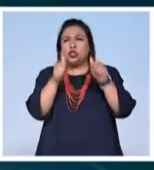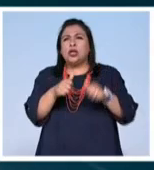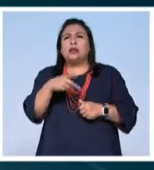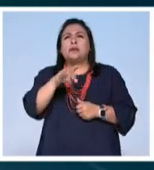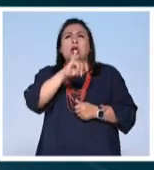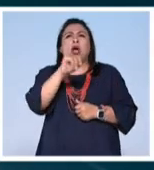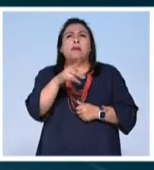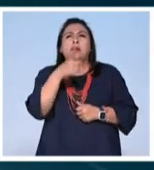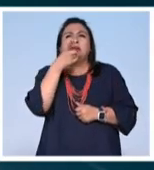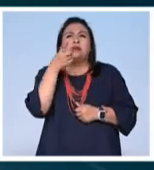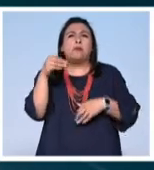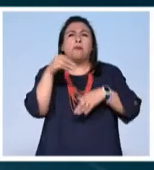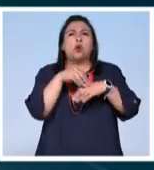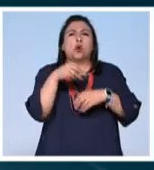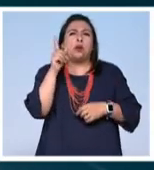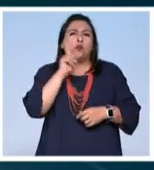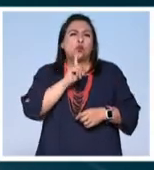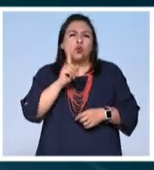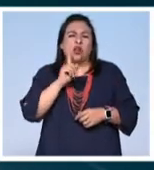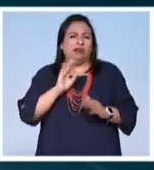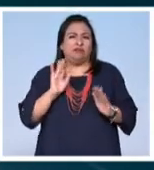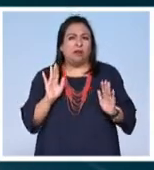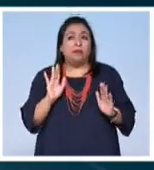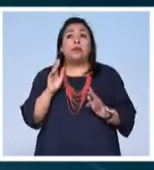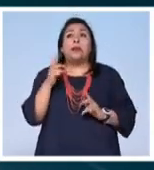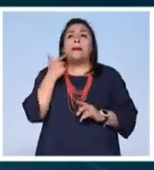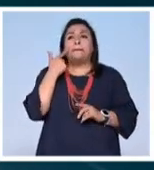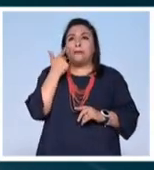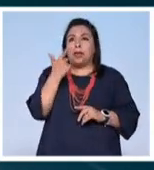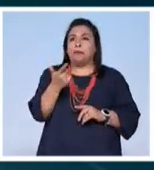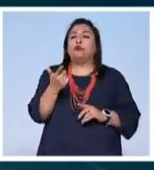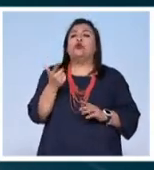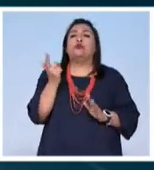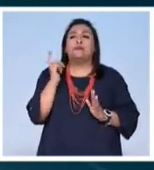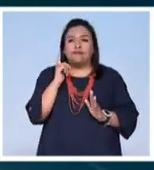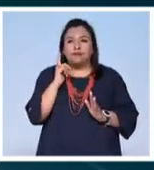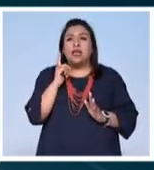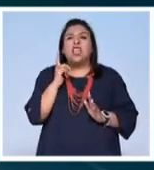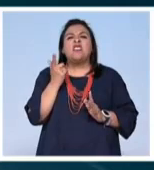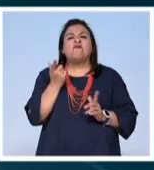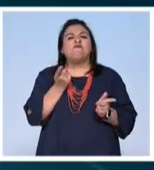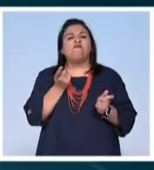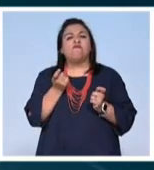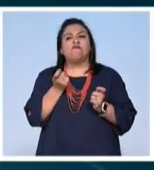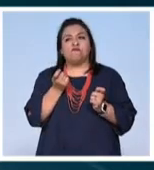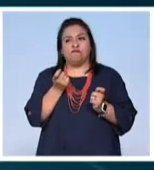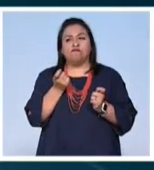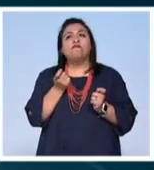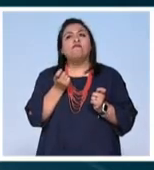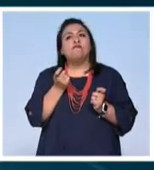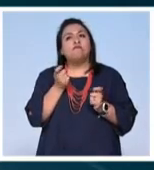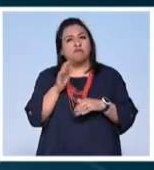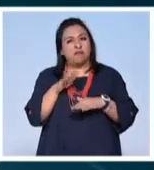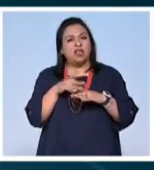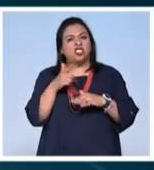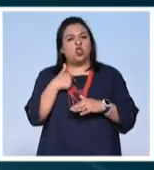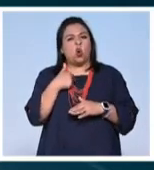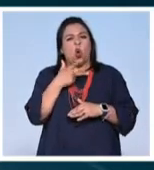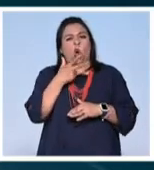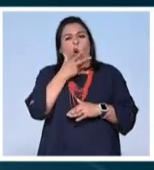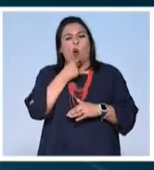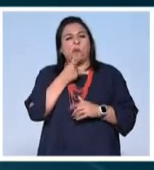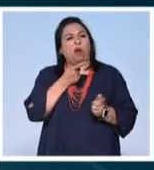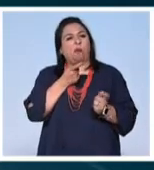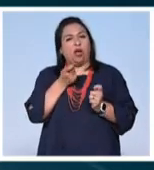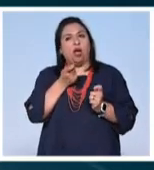nunca menciona una mujer nos daremos cuenta que el que domina y sobre todo el patriarcado